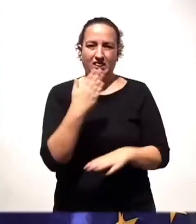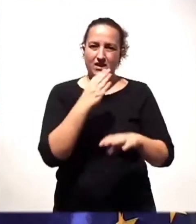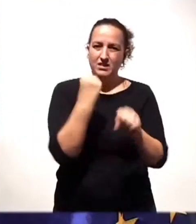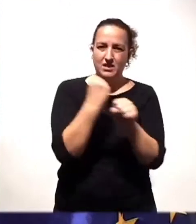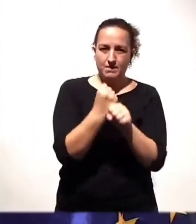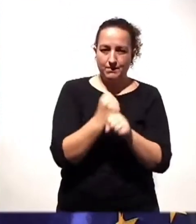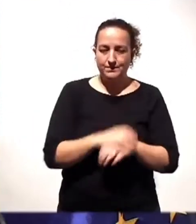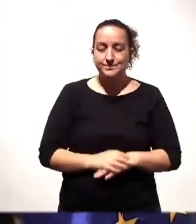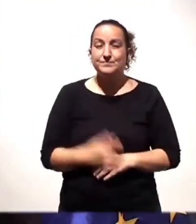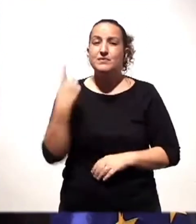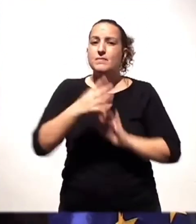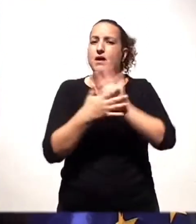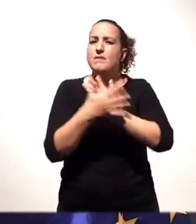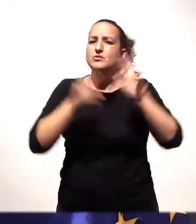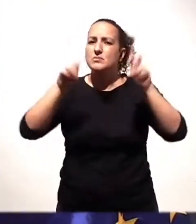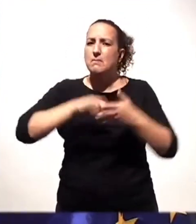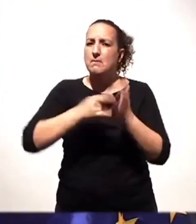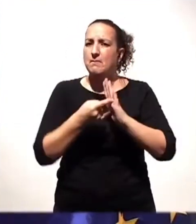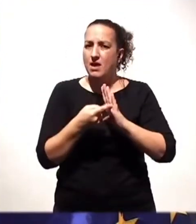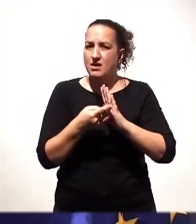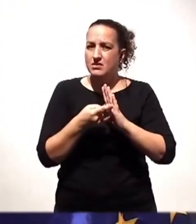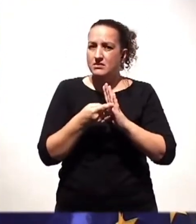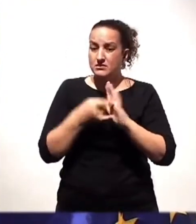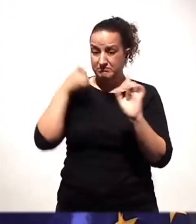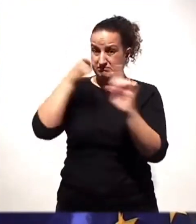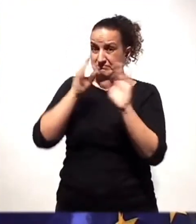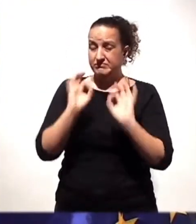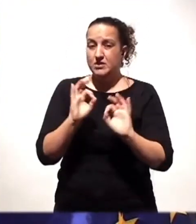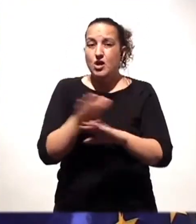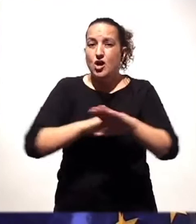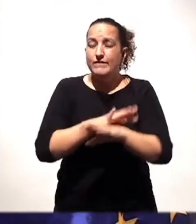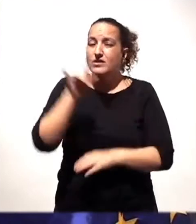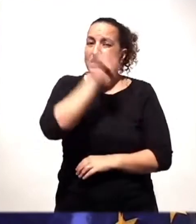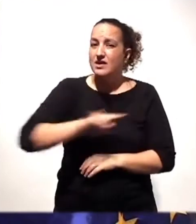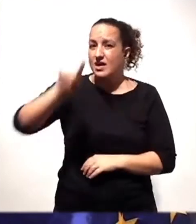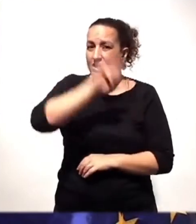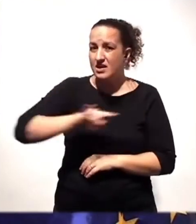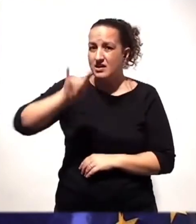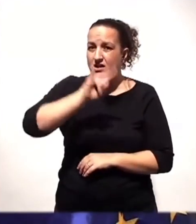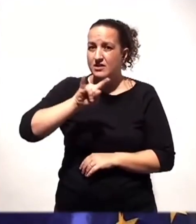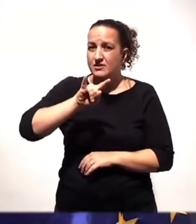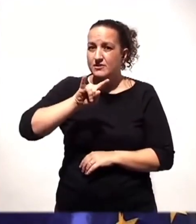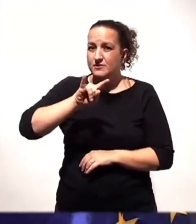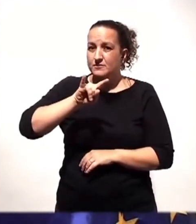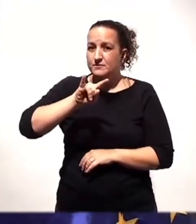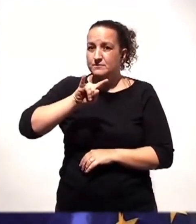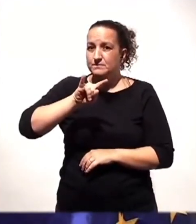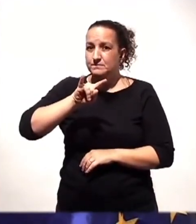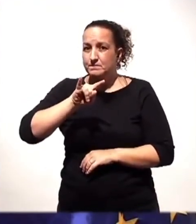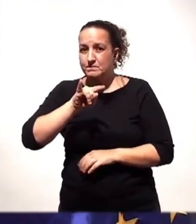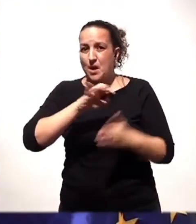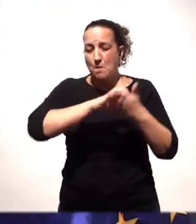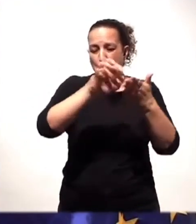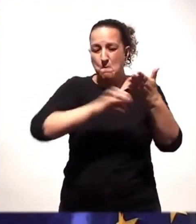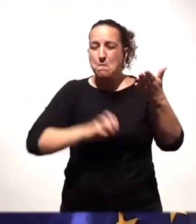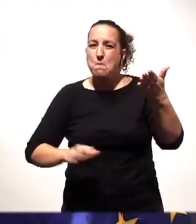Hemos hablado también de planeamiento, en ese sentido el Gobierno de Canarias ha ido cruzando distintos borradores con los